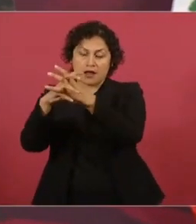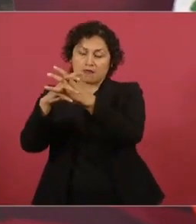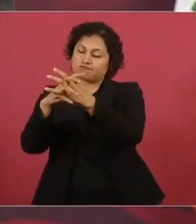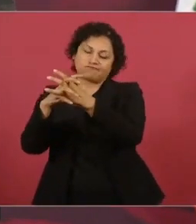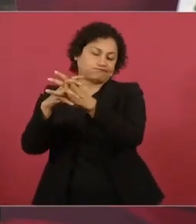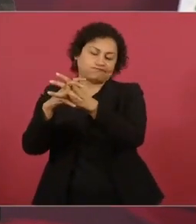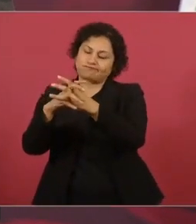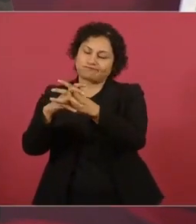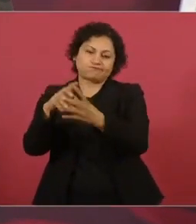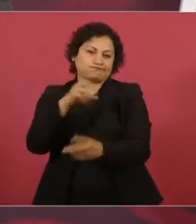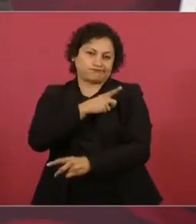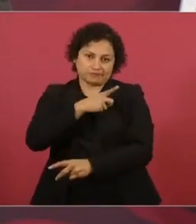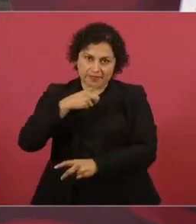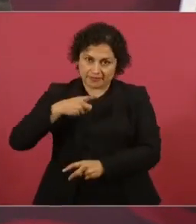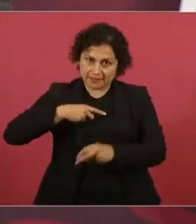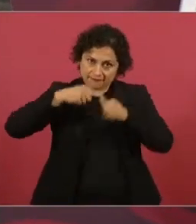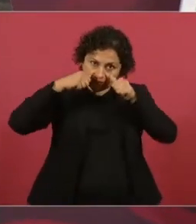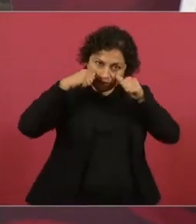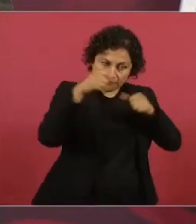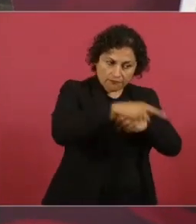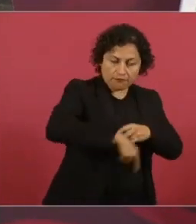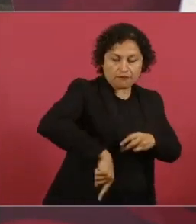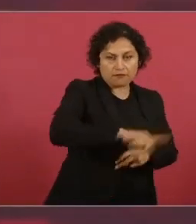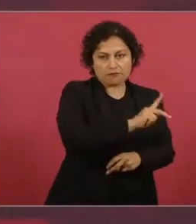en el bienestar de los pueblos.